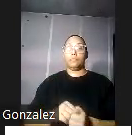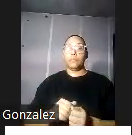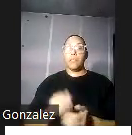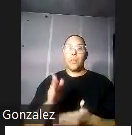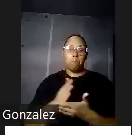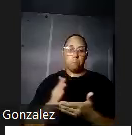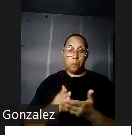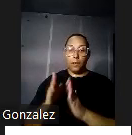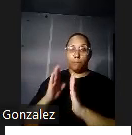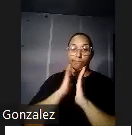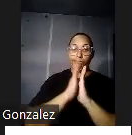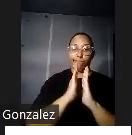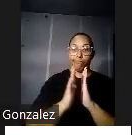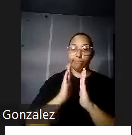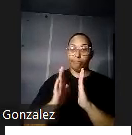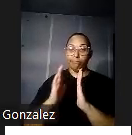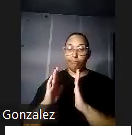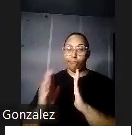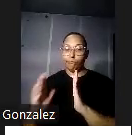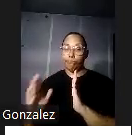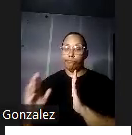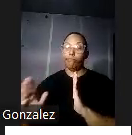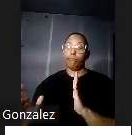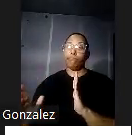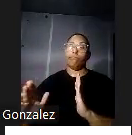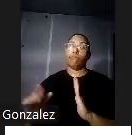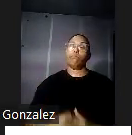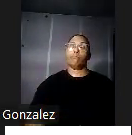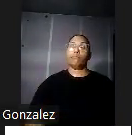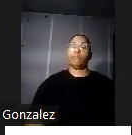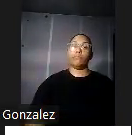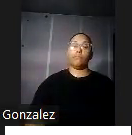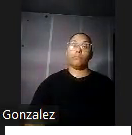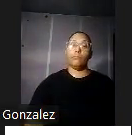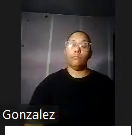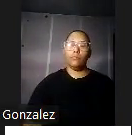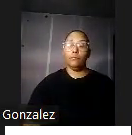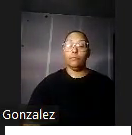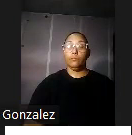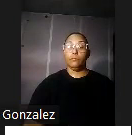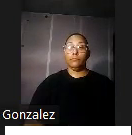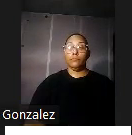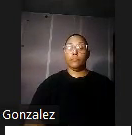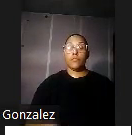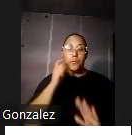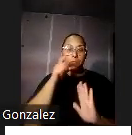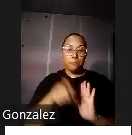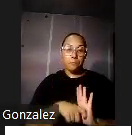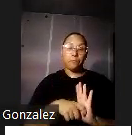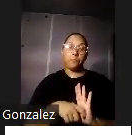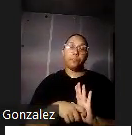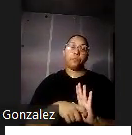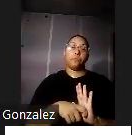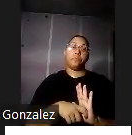están eh algunos objetos de él eh y algunos eh fotografías eh